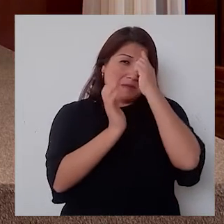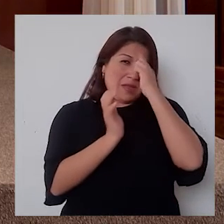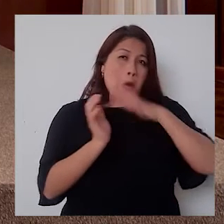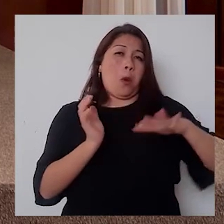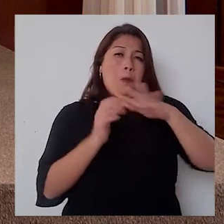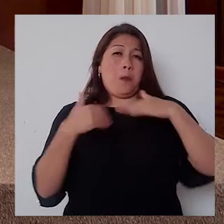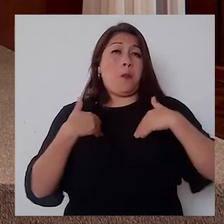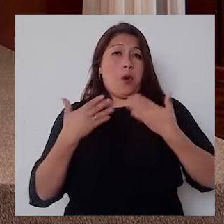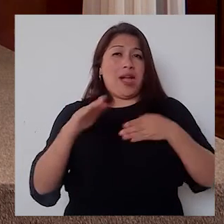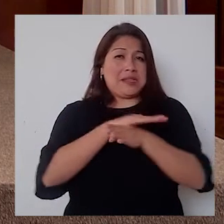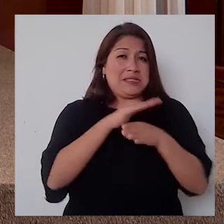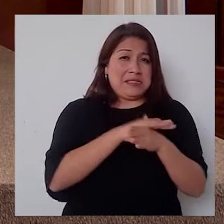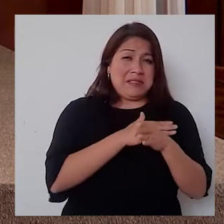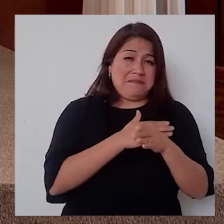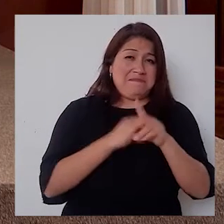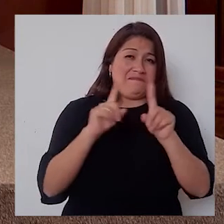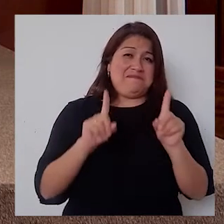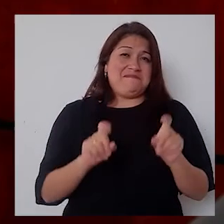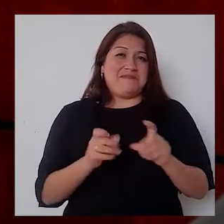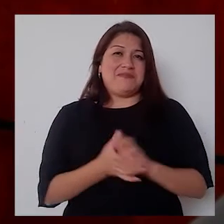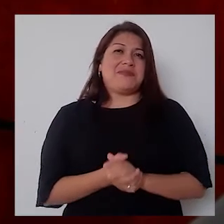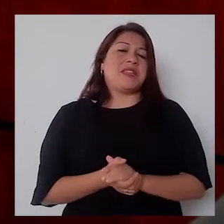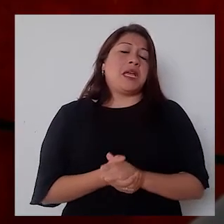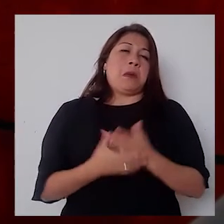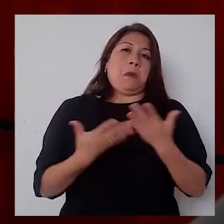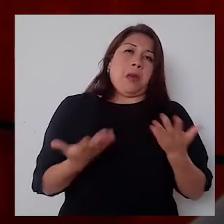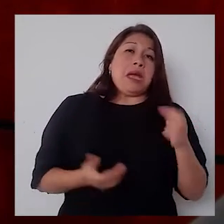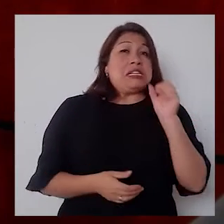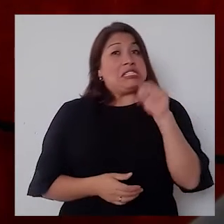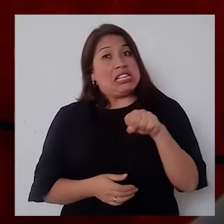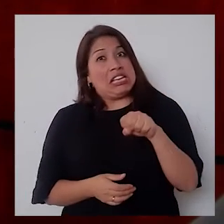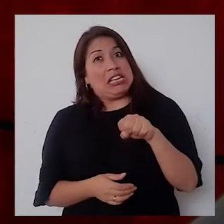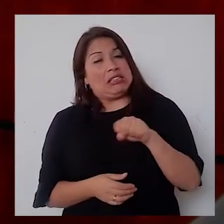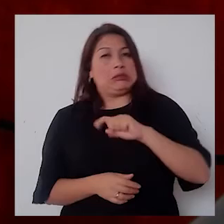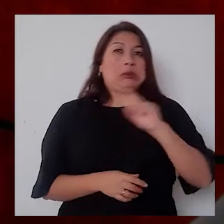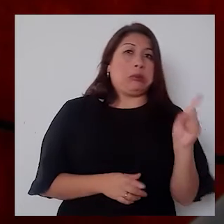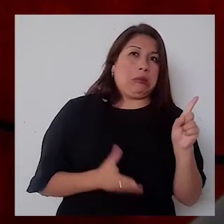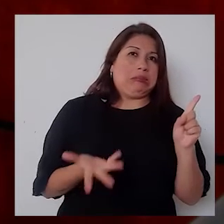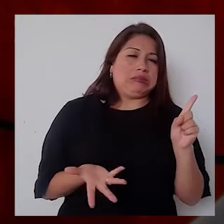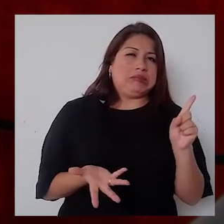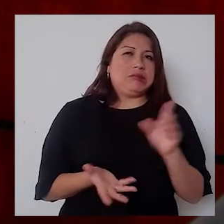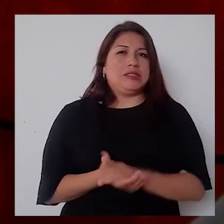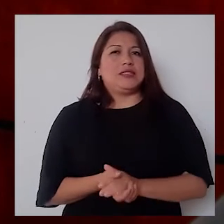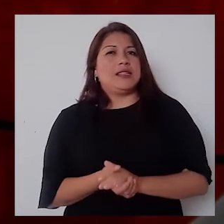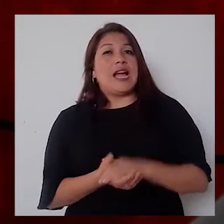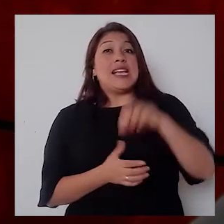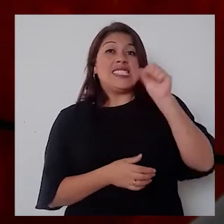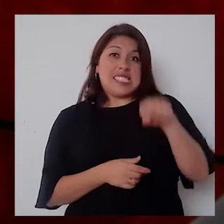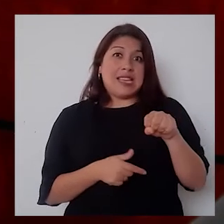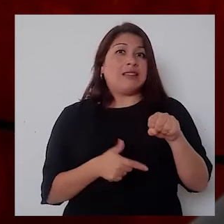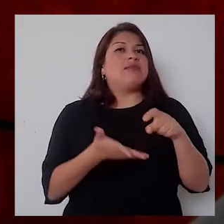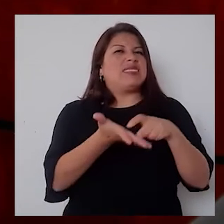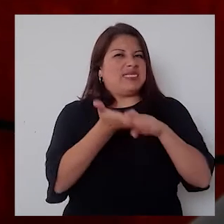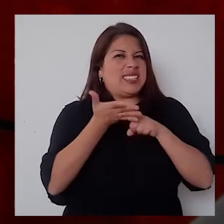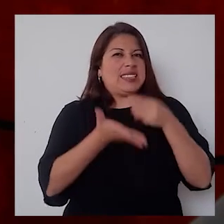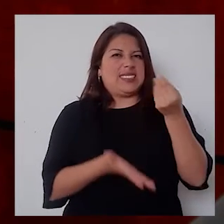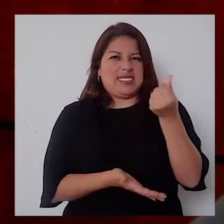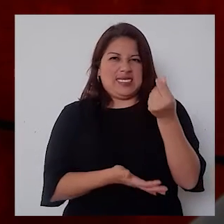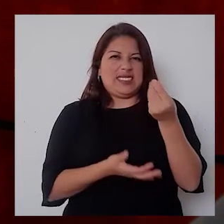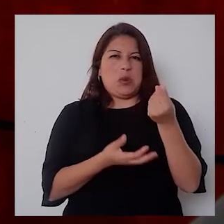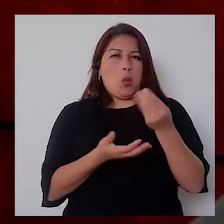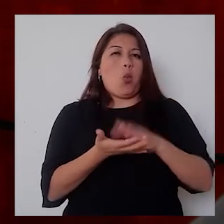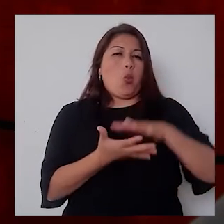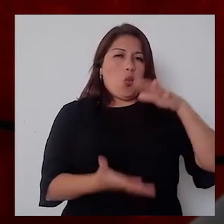Sí y no. Sí porque demanda un esfuerzo económico